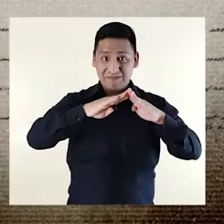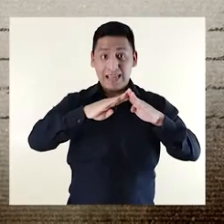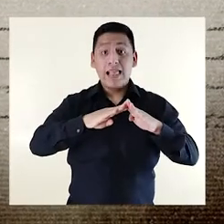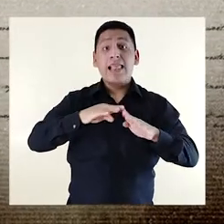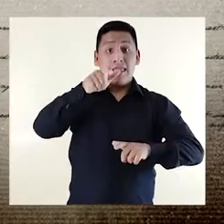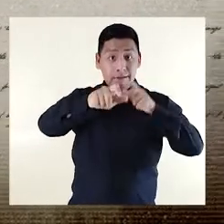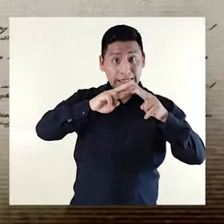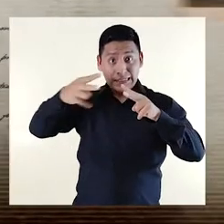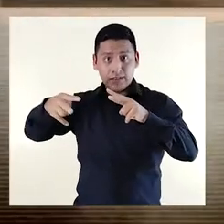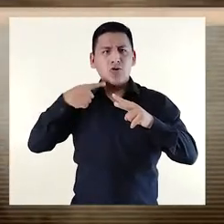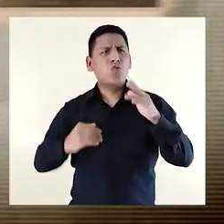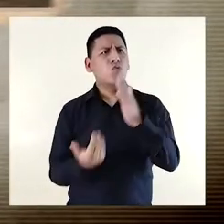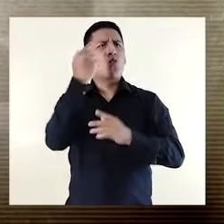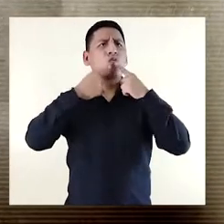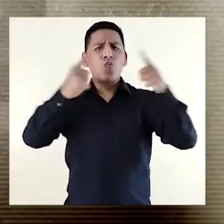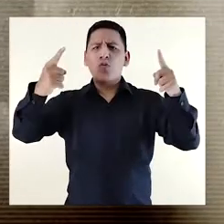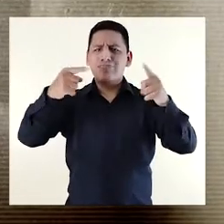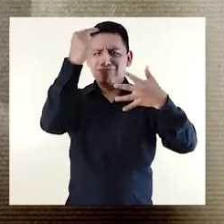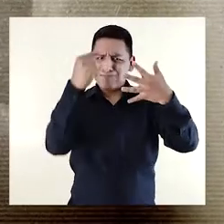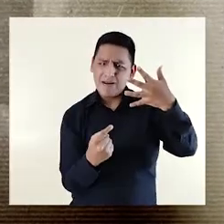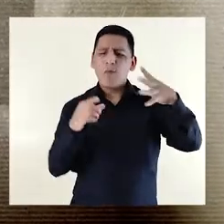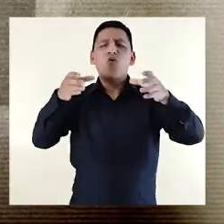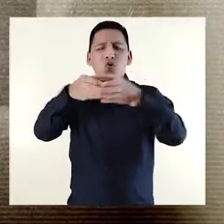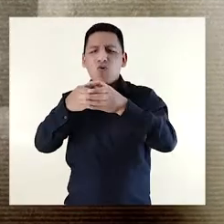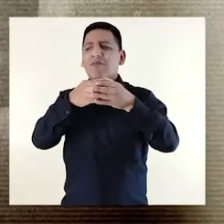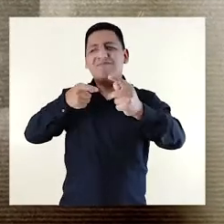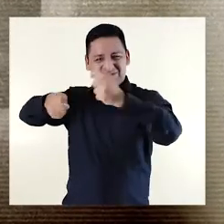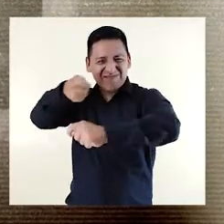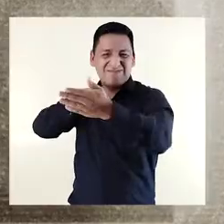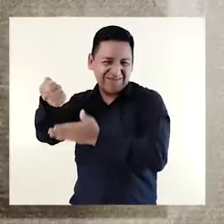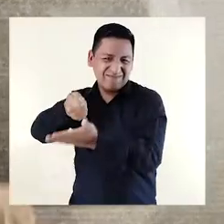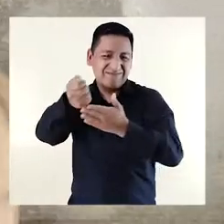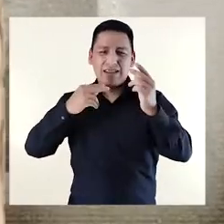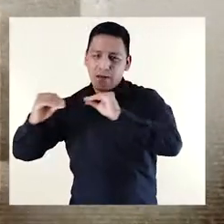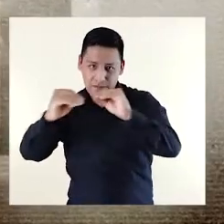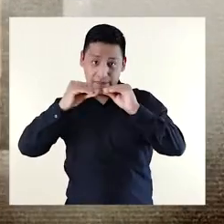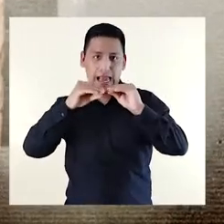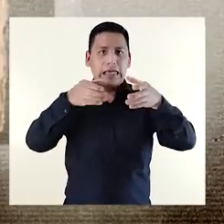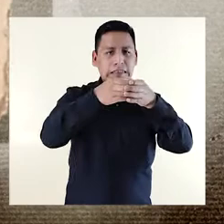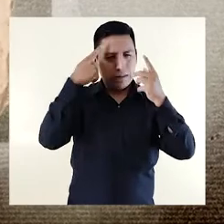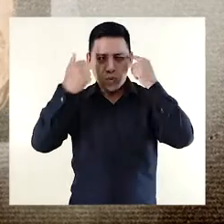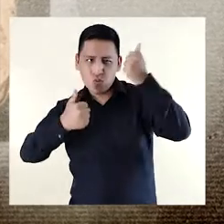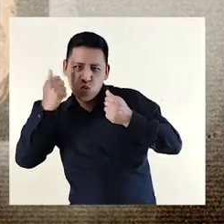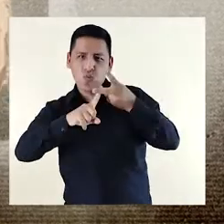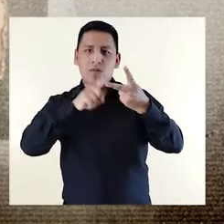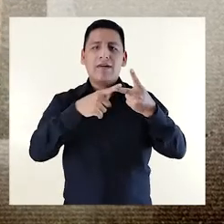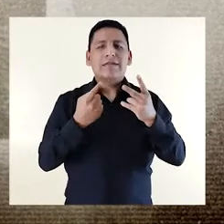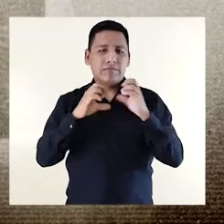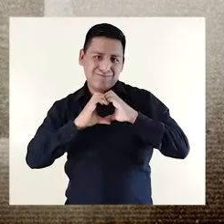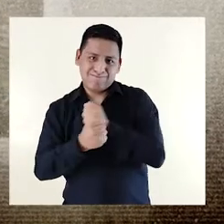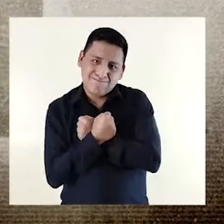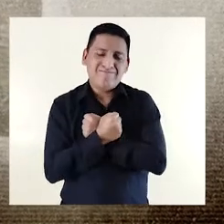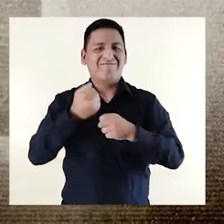vecinos se enteraban de los principales decretos y noticias a través de los bandos leídos hacían sus compras. Intrigaban, enamoraban,